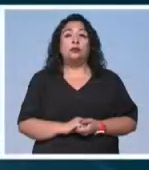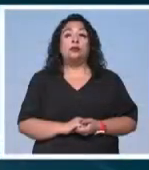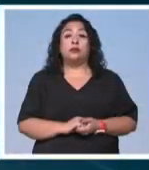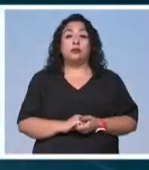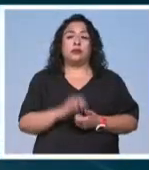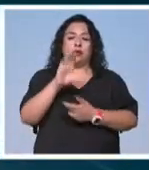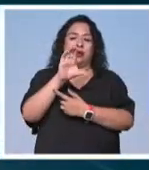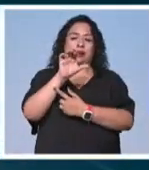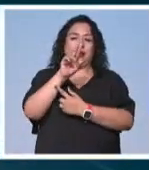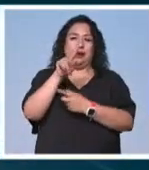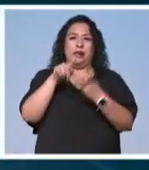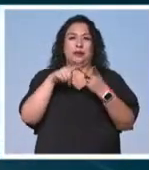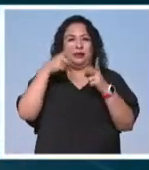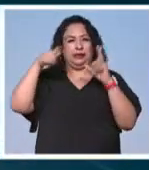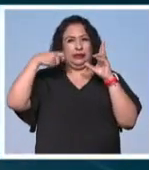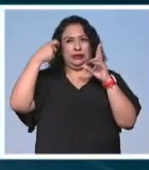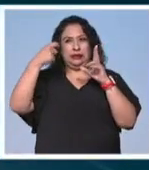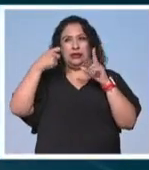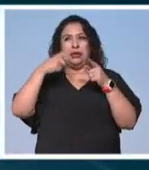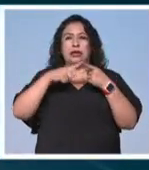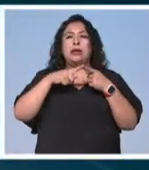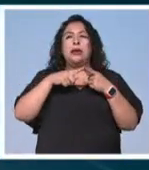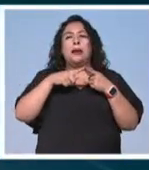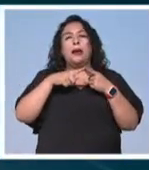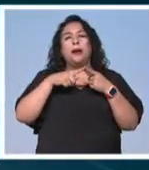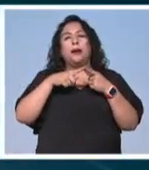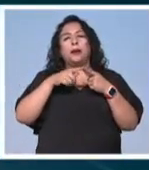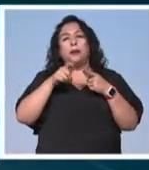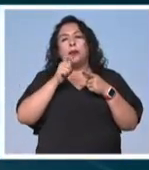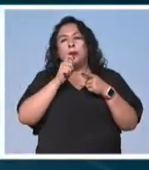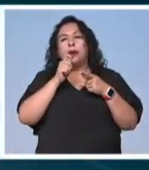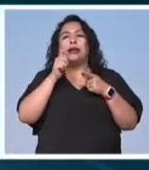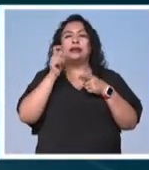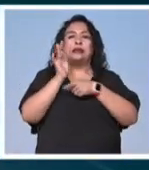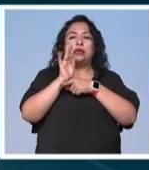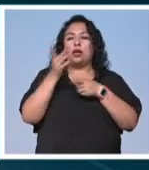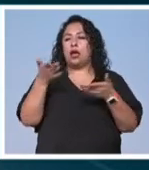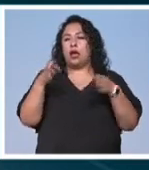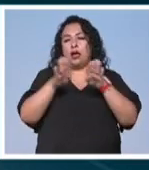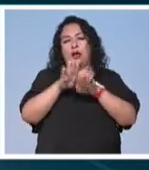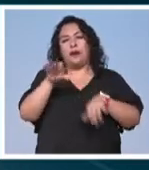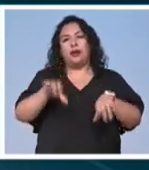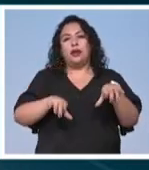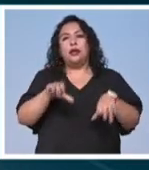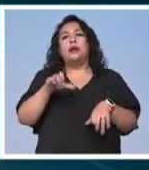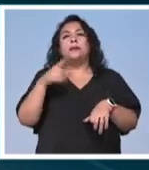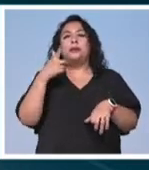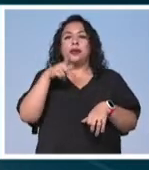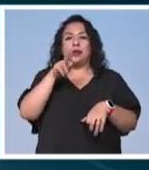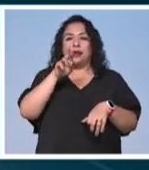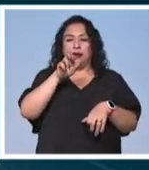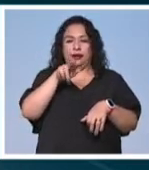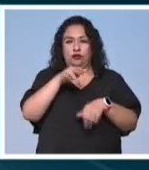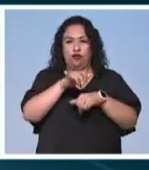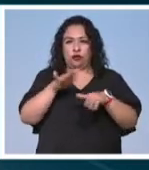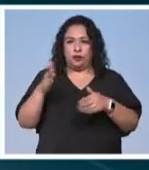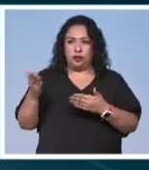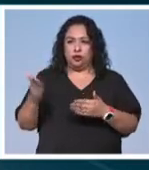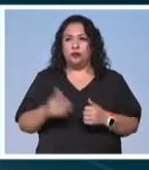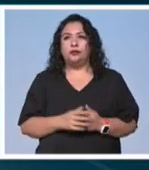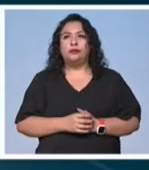Cannabis y séptimo arte mota y cine concluyeron las actividades del Circuito Verde Karen Rivera nos tiene el reporte